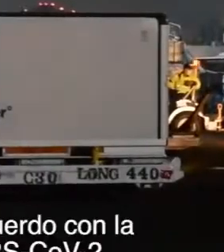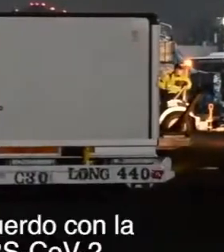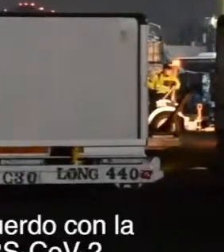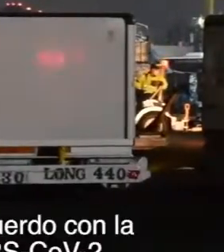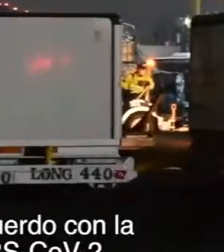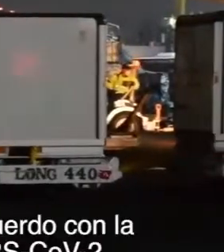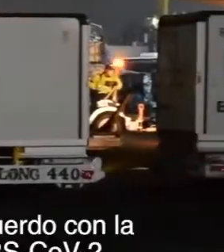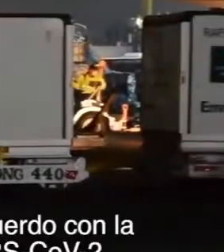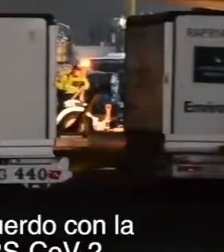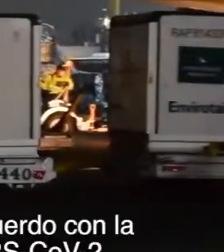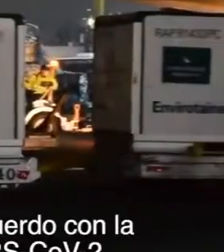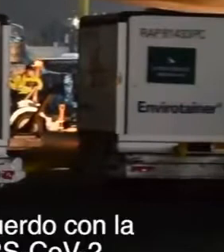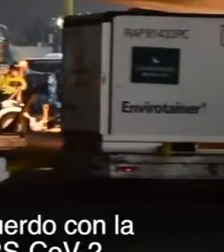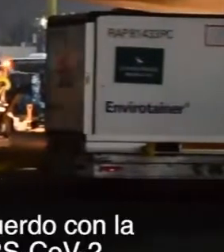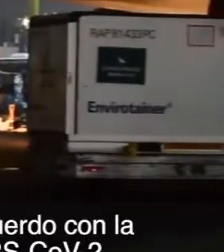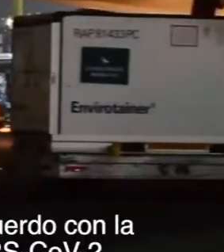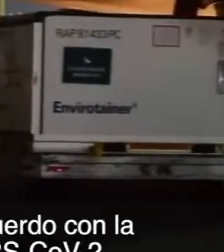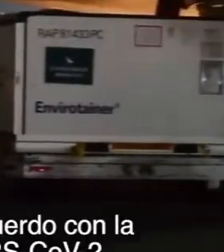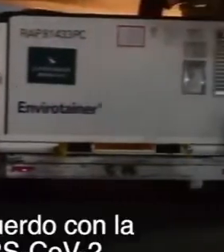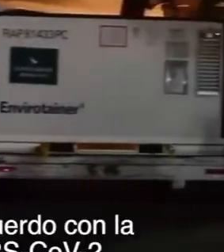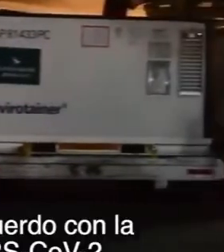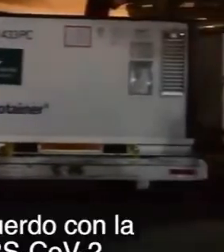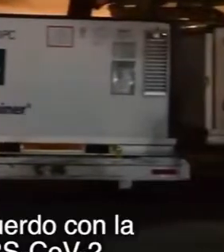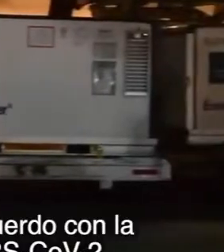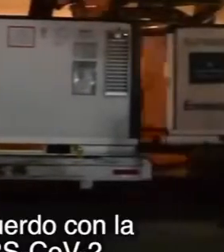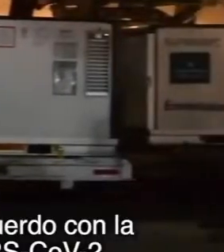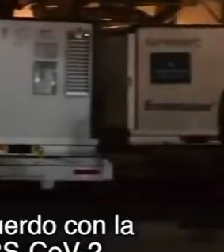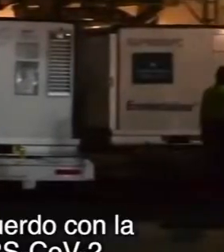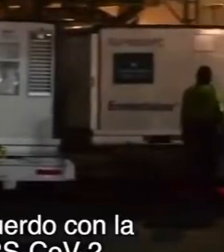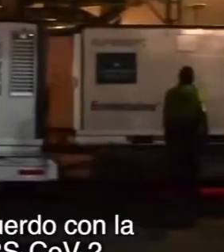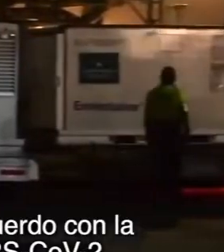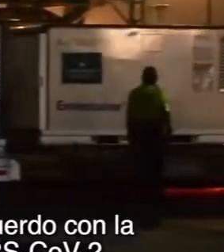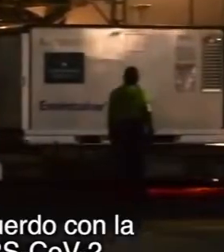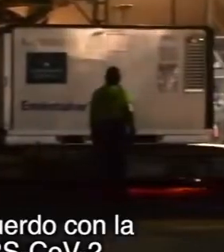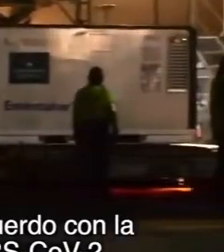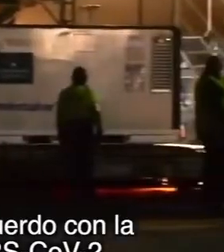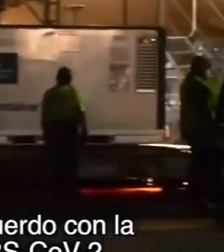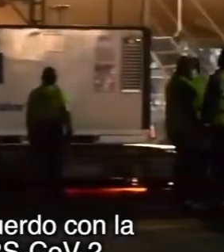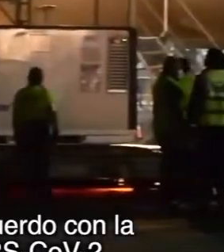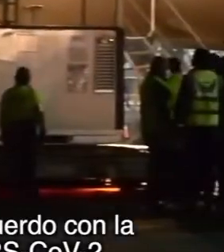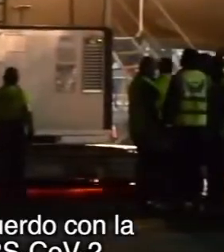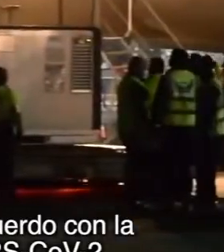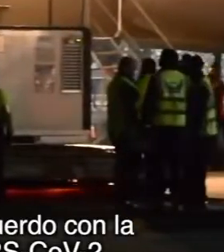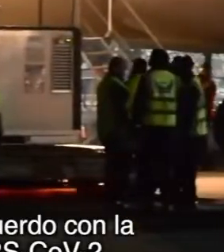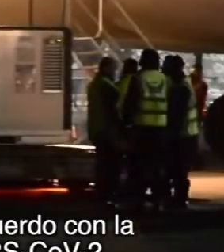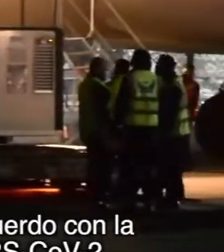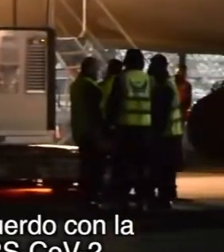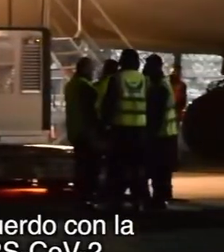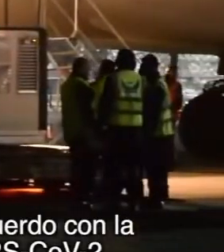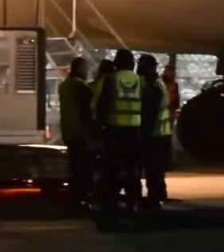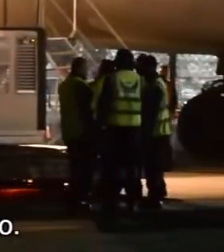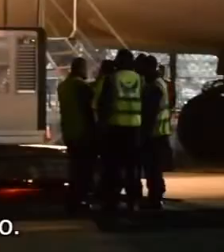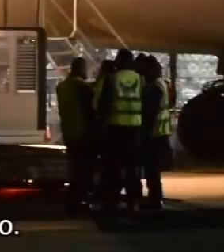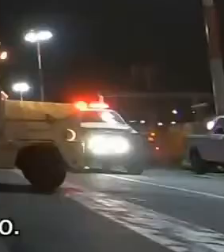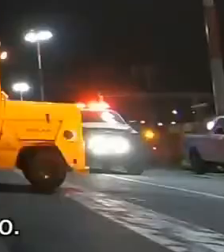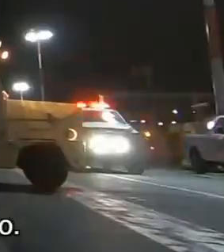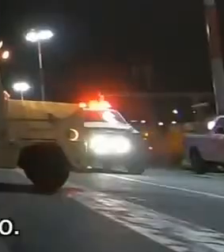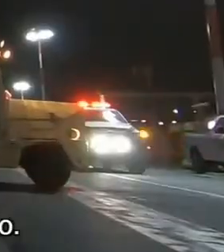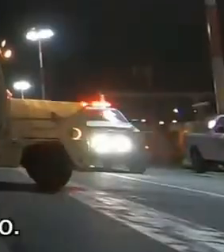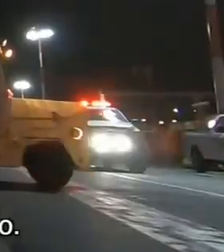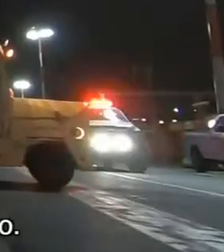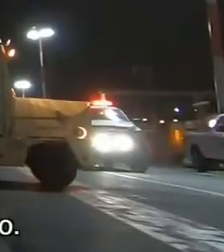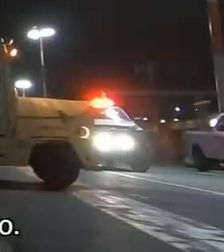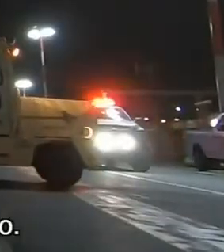Así, la estrategia de vacunación se lleva a cabo de acuerdo con la Política Nacional de Vacunación contra el virus SARS-CoV-2 para la